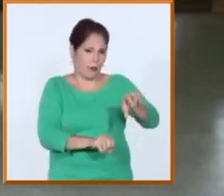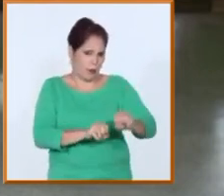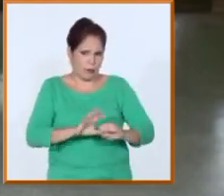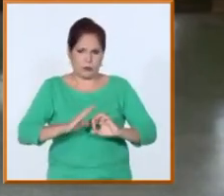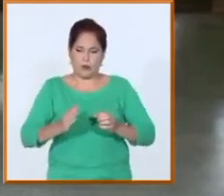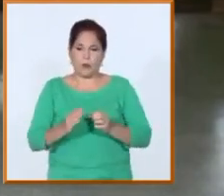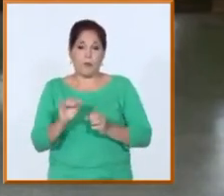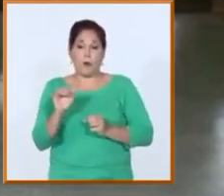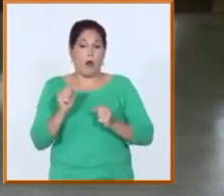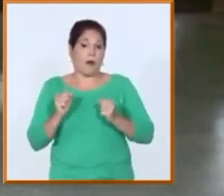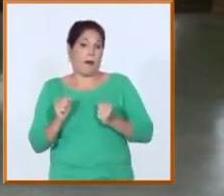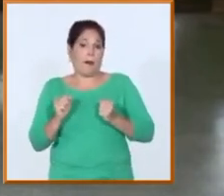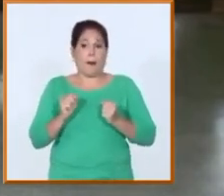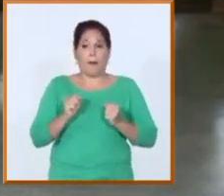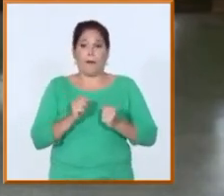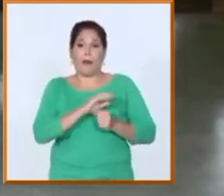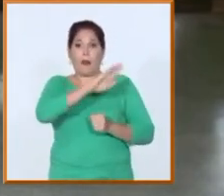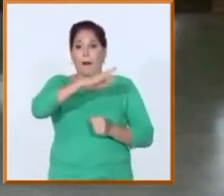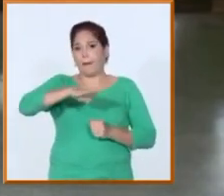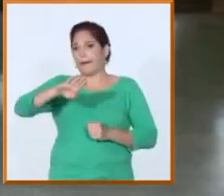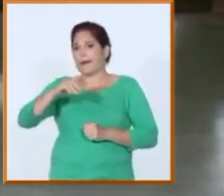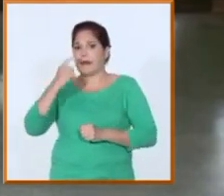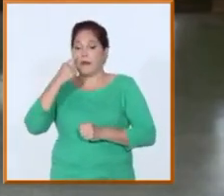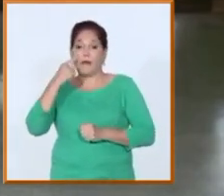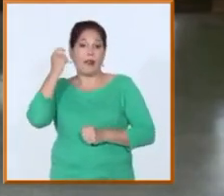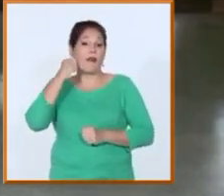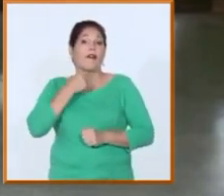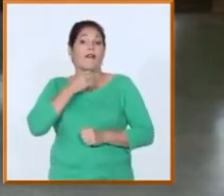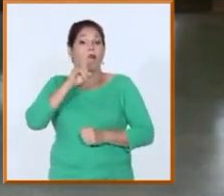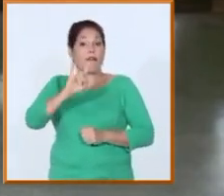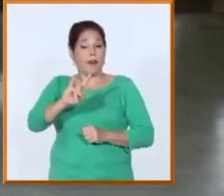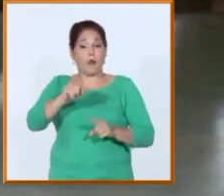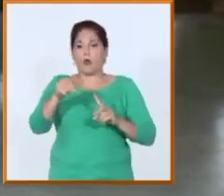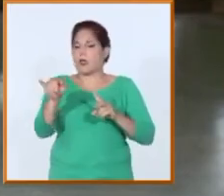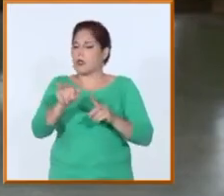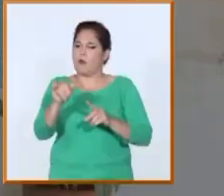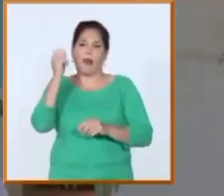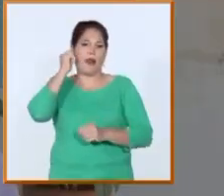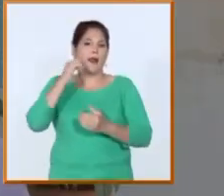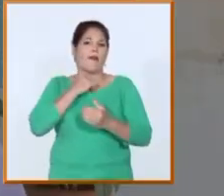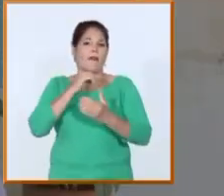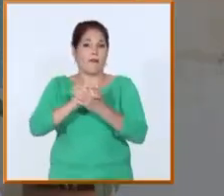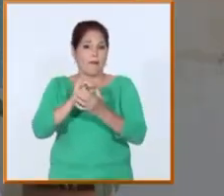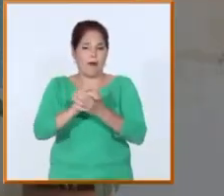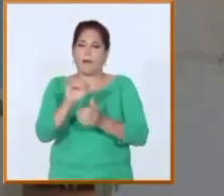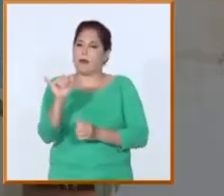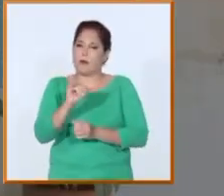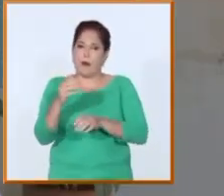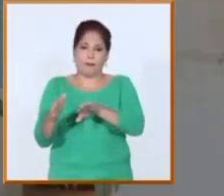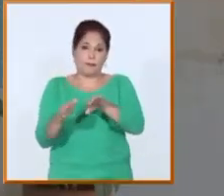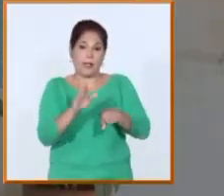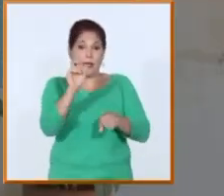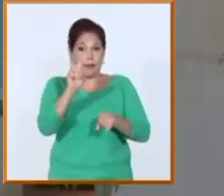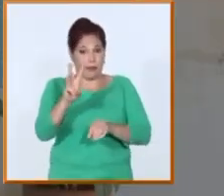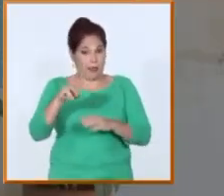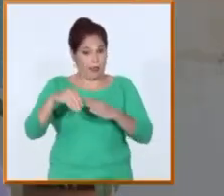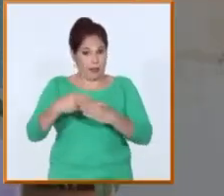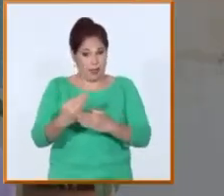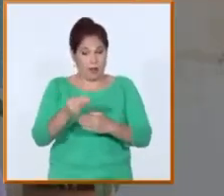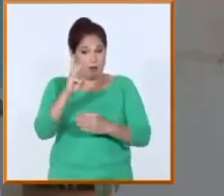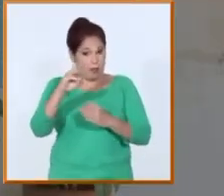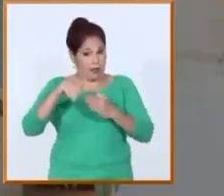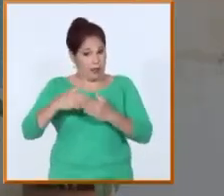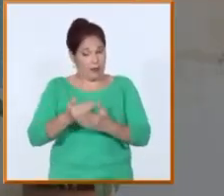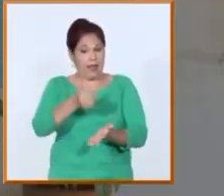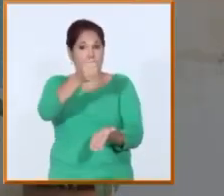enriquecedor tanto para los jóvenes de la FEU como de la FEN este contacto en el campamento de verano durante tres días la Universidad de Artemisa fue sede